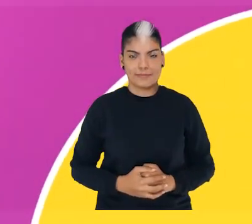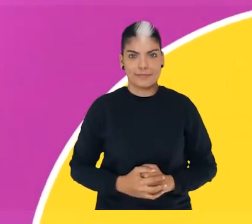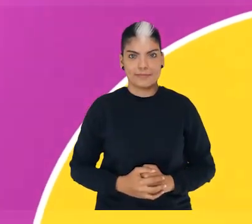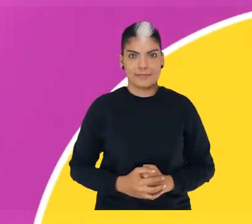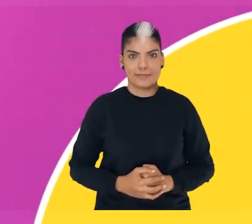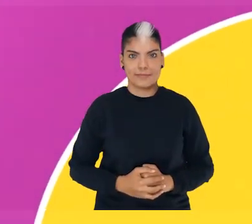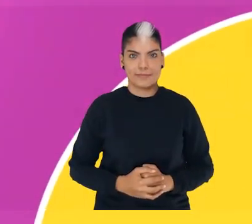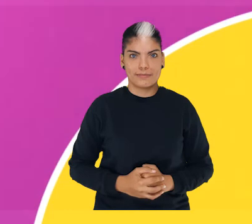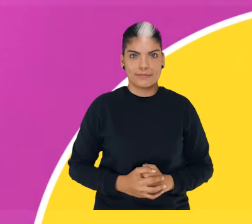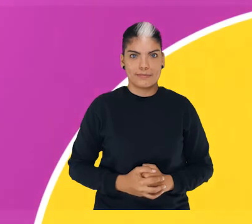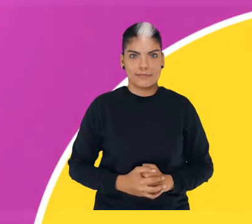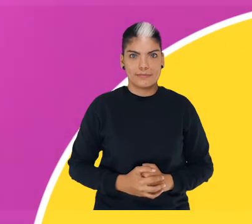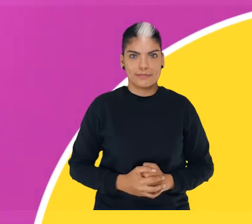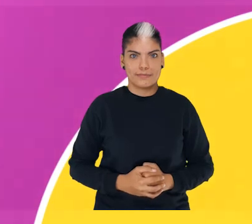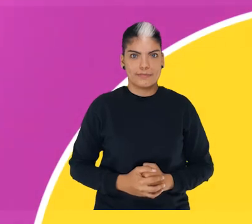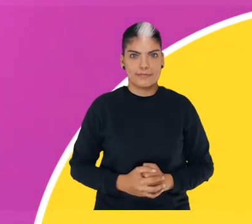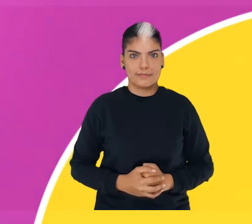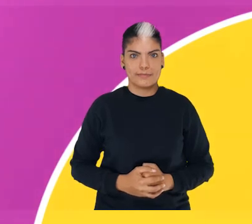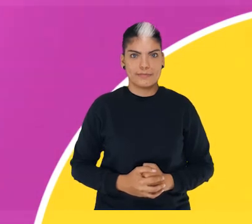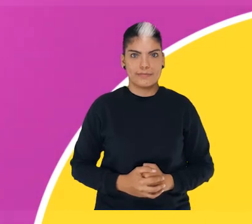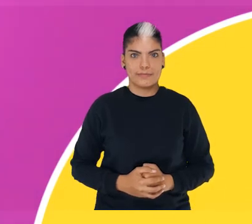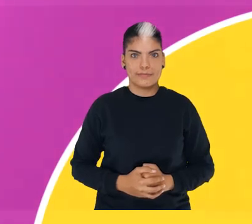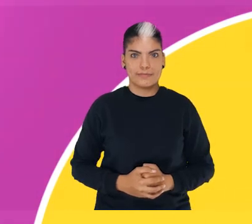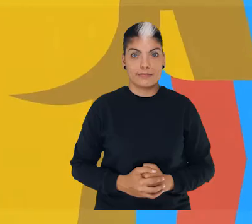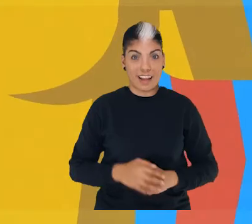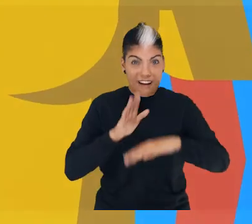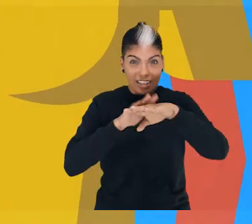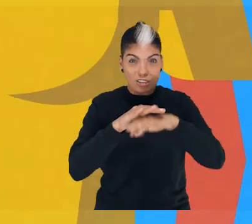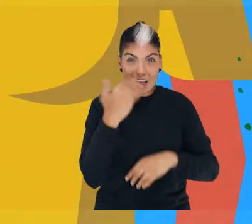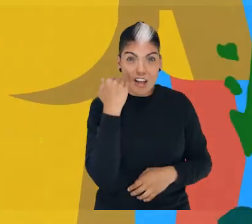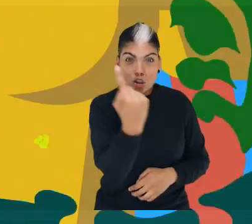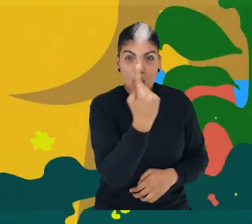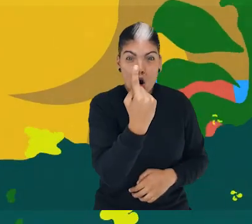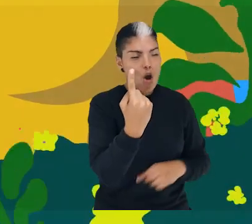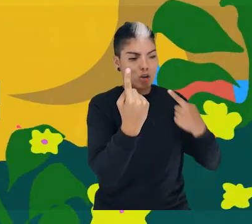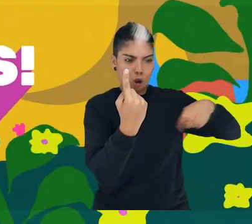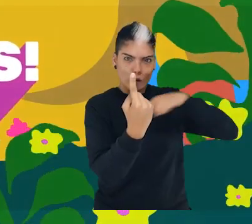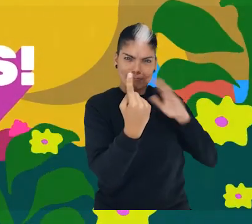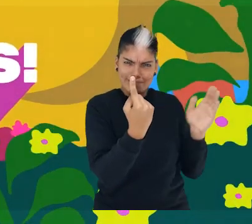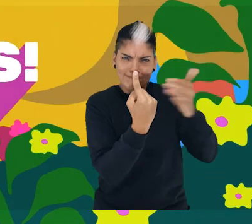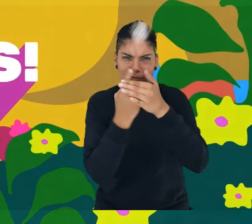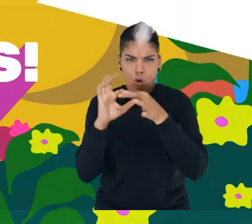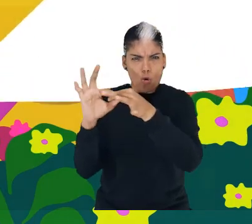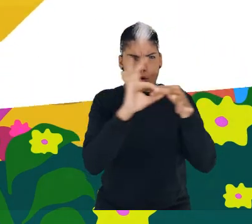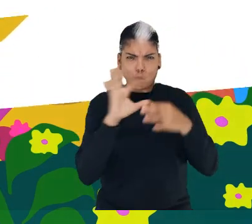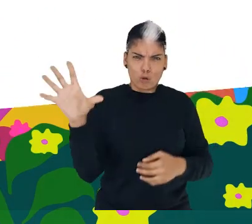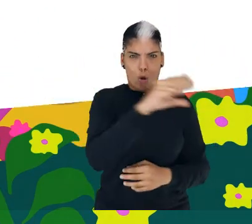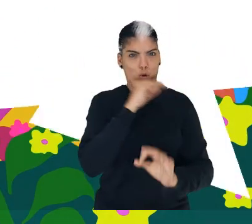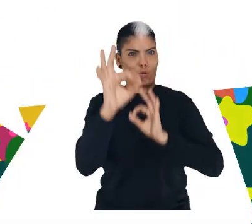web www.medellín.gov.co No estás sola, entre todas nos cuidamos.